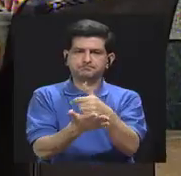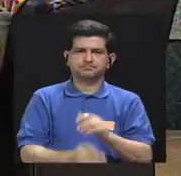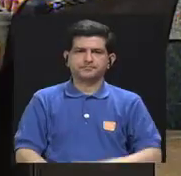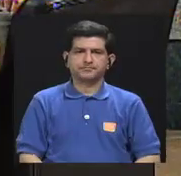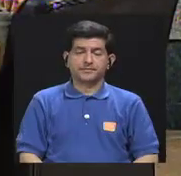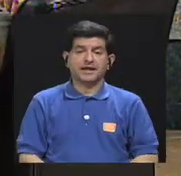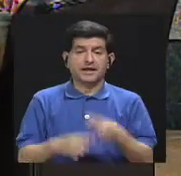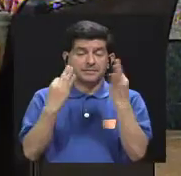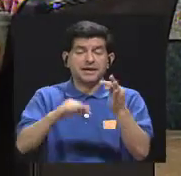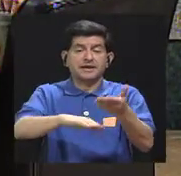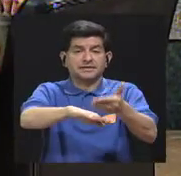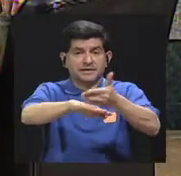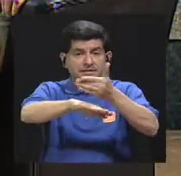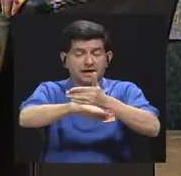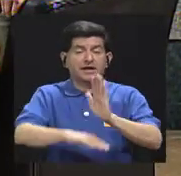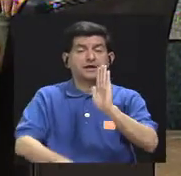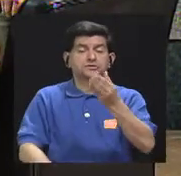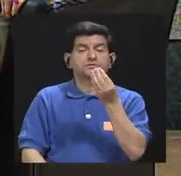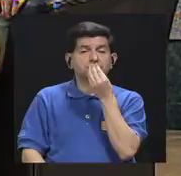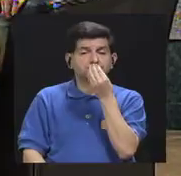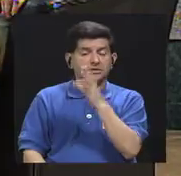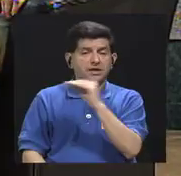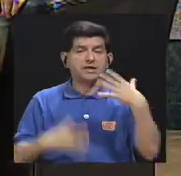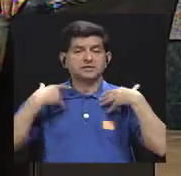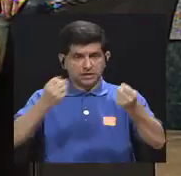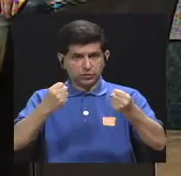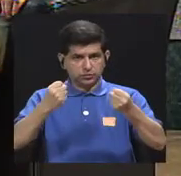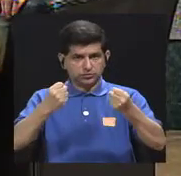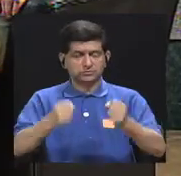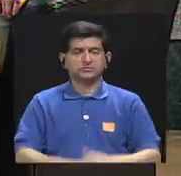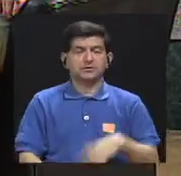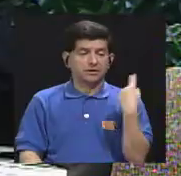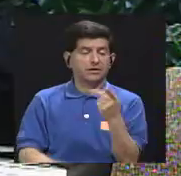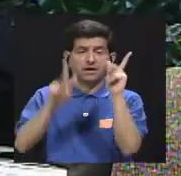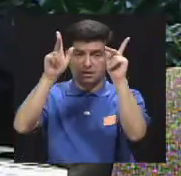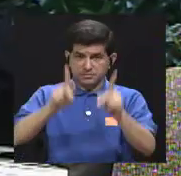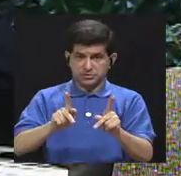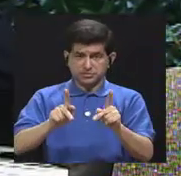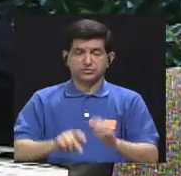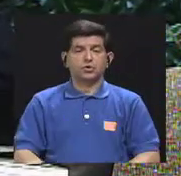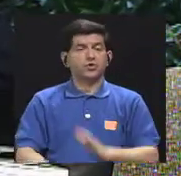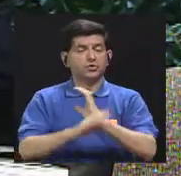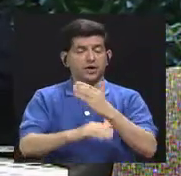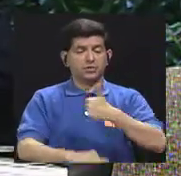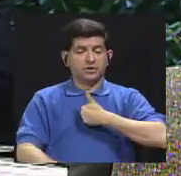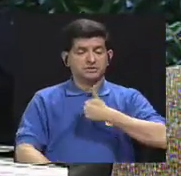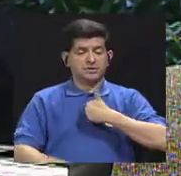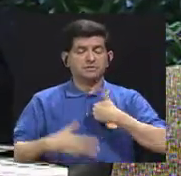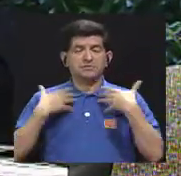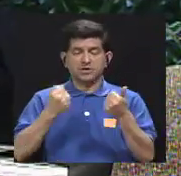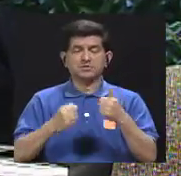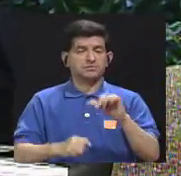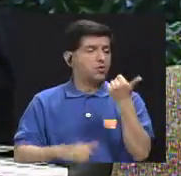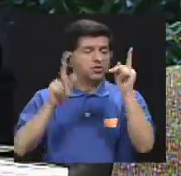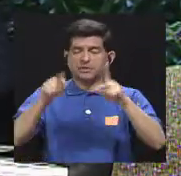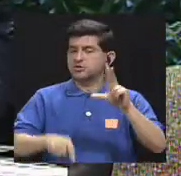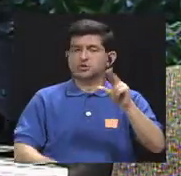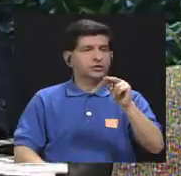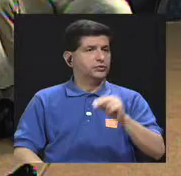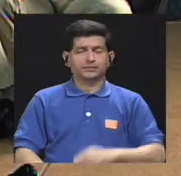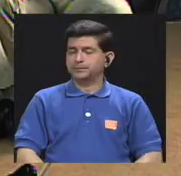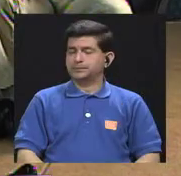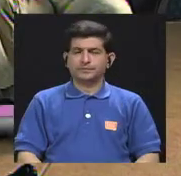para mejorar su dieta y su salud porque cada quien cuida su salud nadie se la va a cuidar